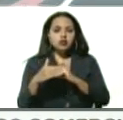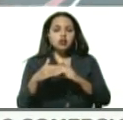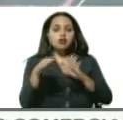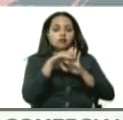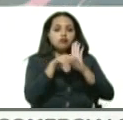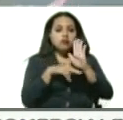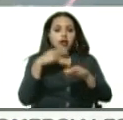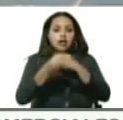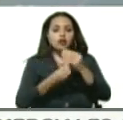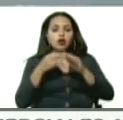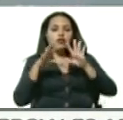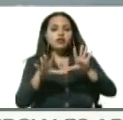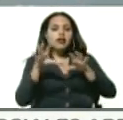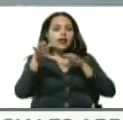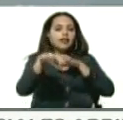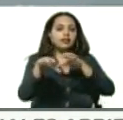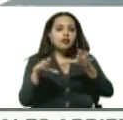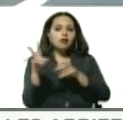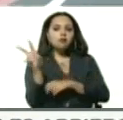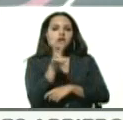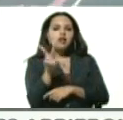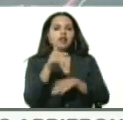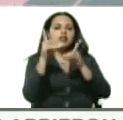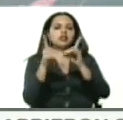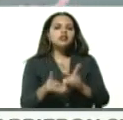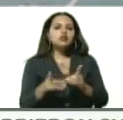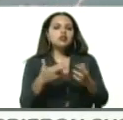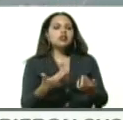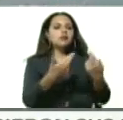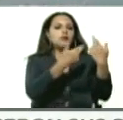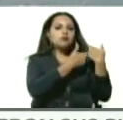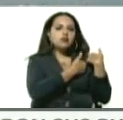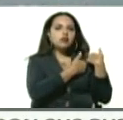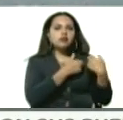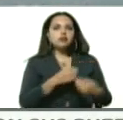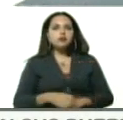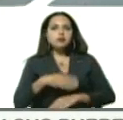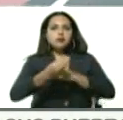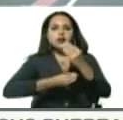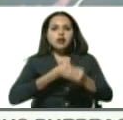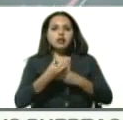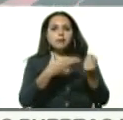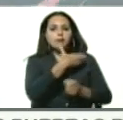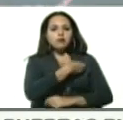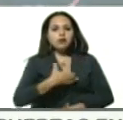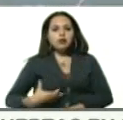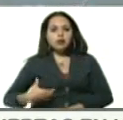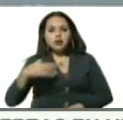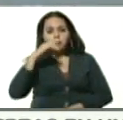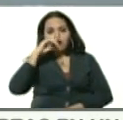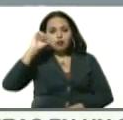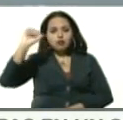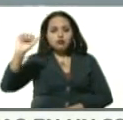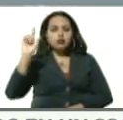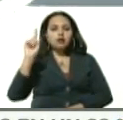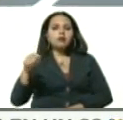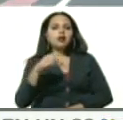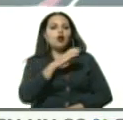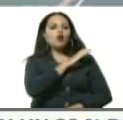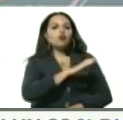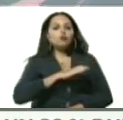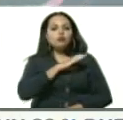Son todas estas decisiones responsables del presidente Nicolás Maduro, de la Comisión Presidencial para el